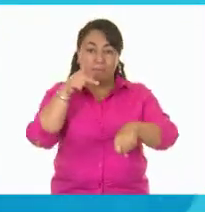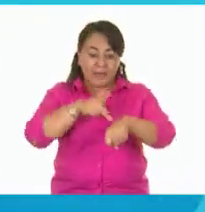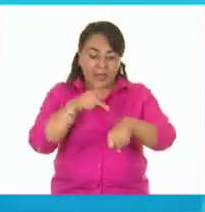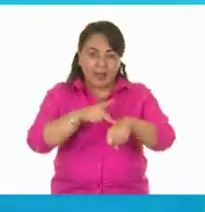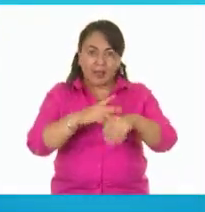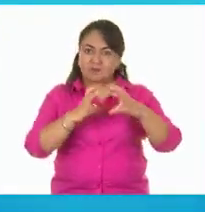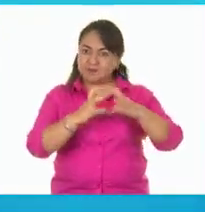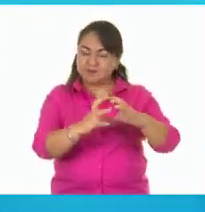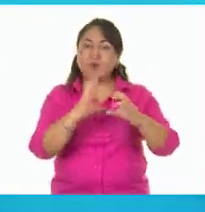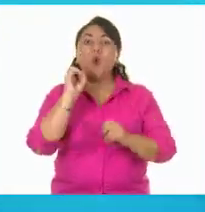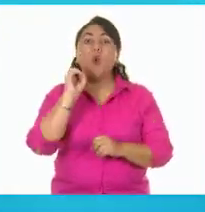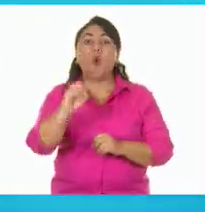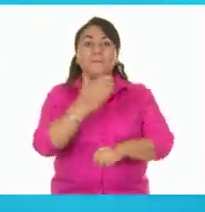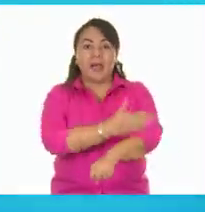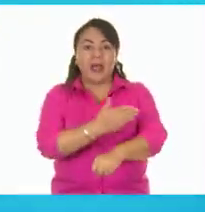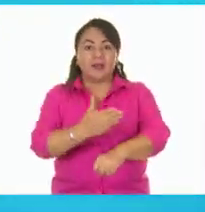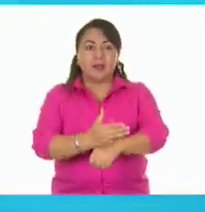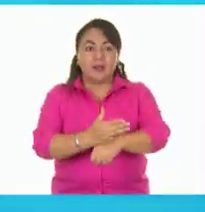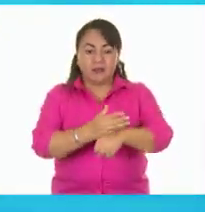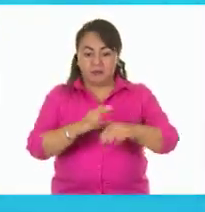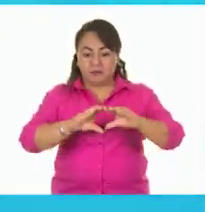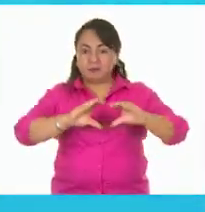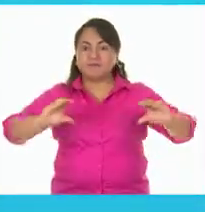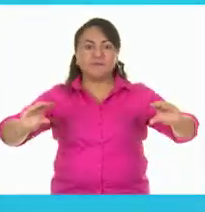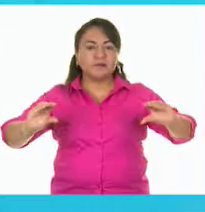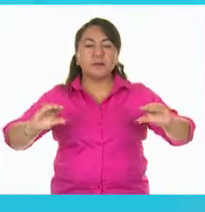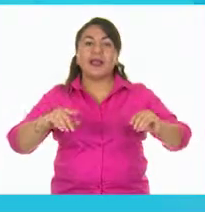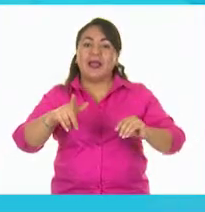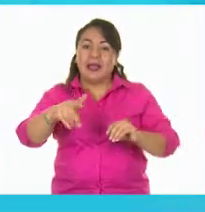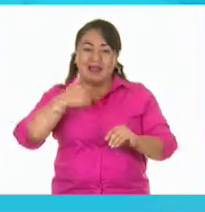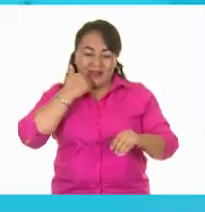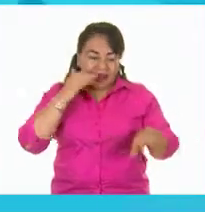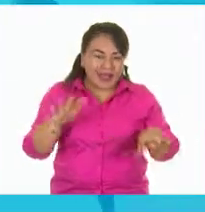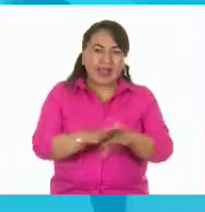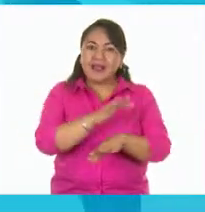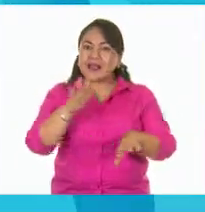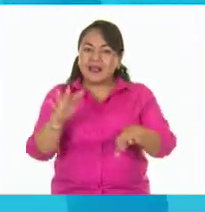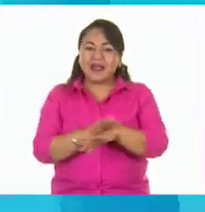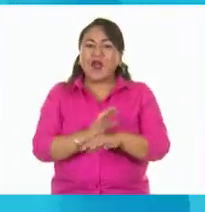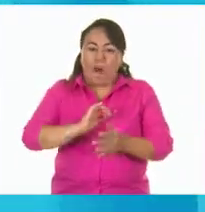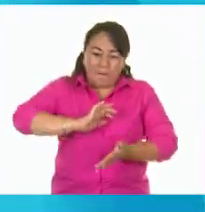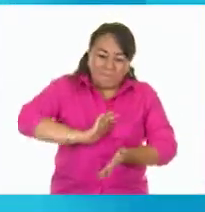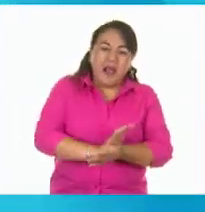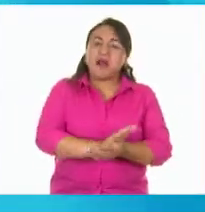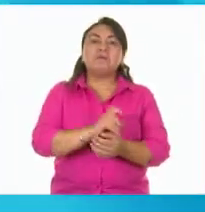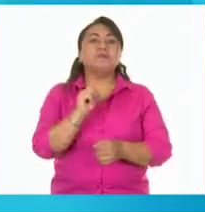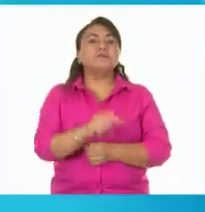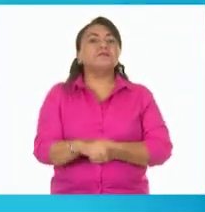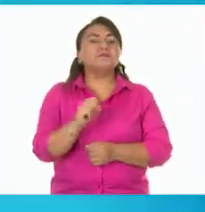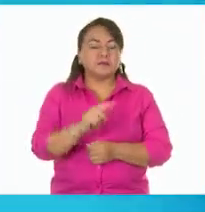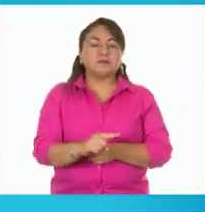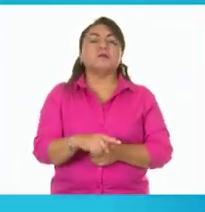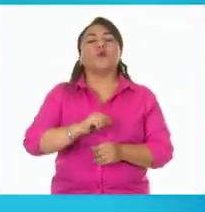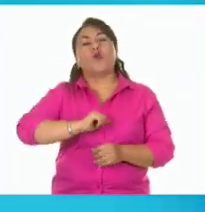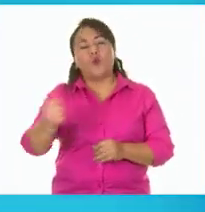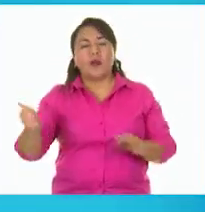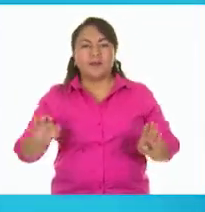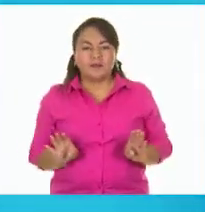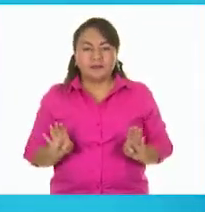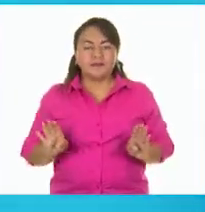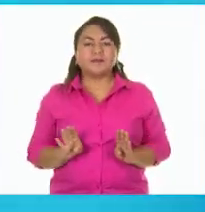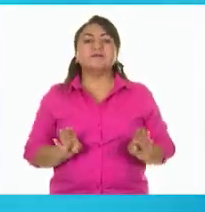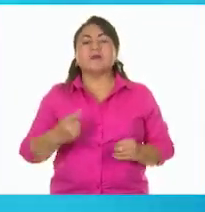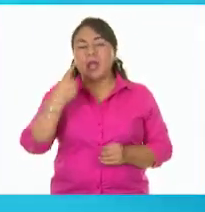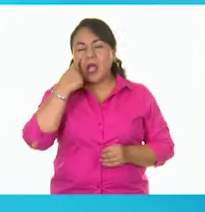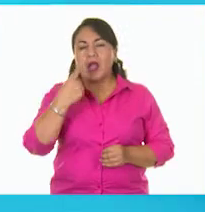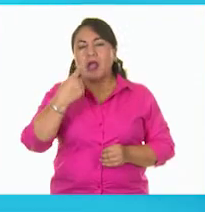madera es difícil de tratar de deformarlas, aun si las doblamos o aplastamos. La segunda característica es